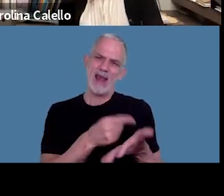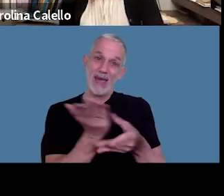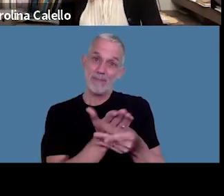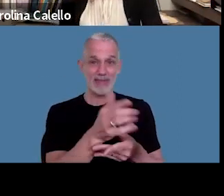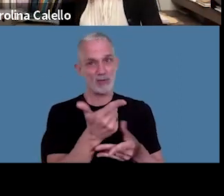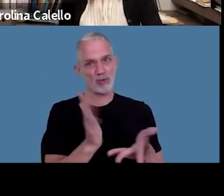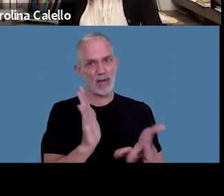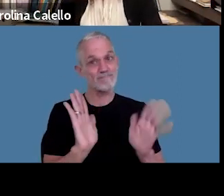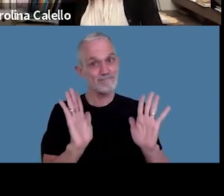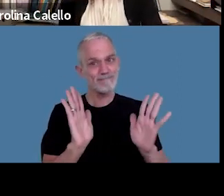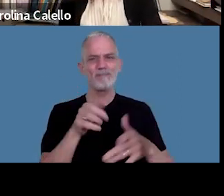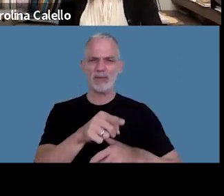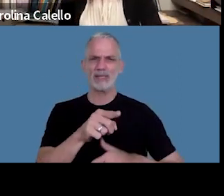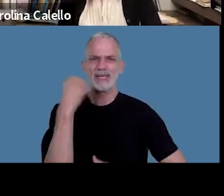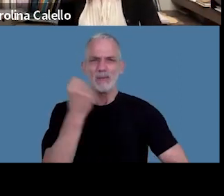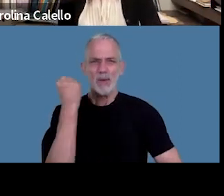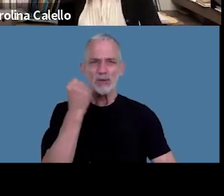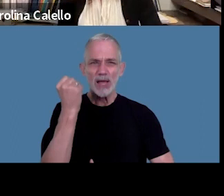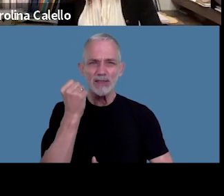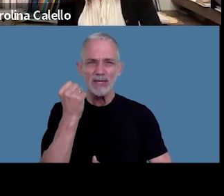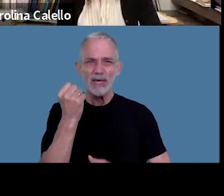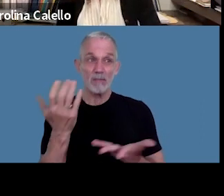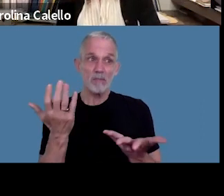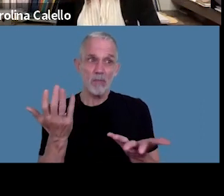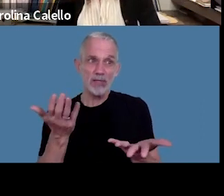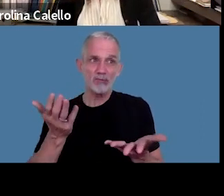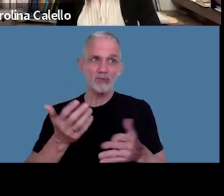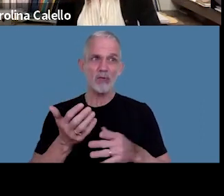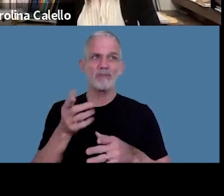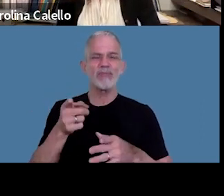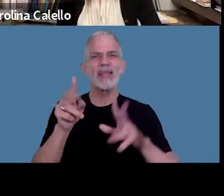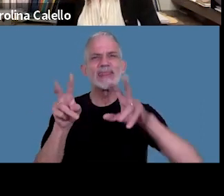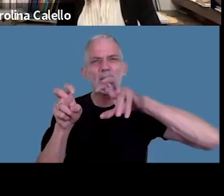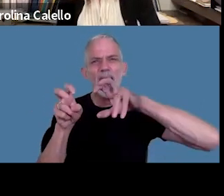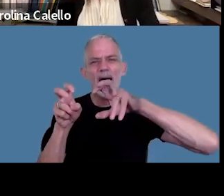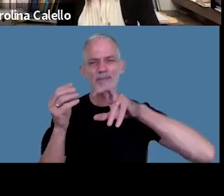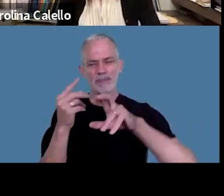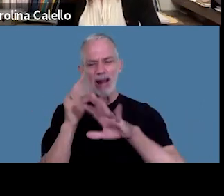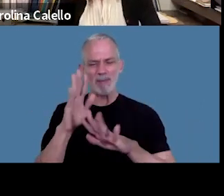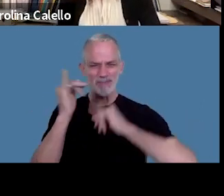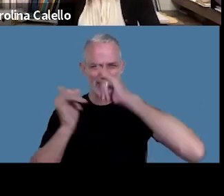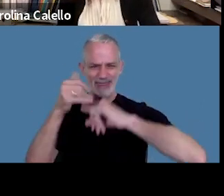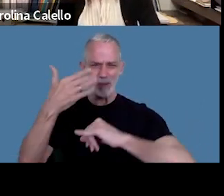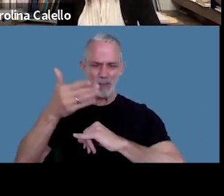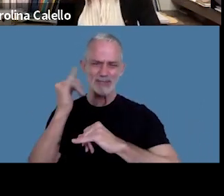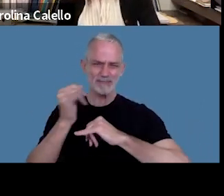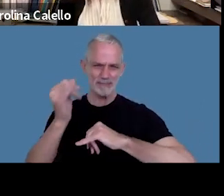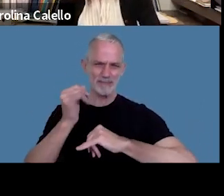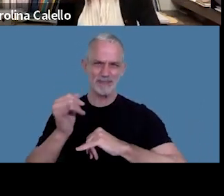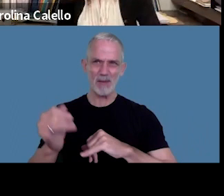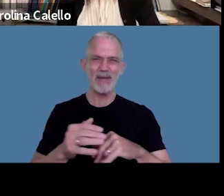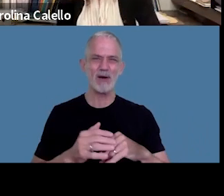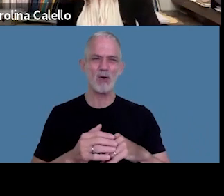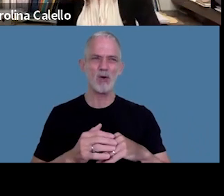es importante por eso el tema ahora después a medida que avancemos